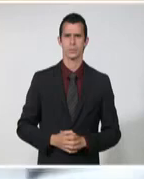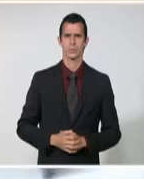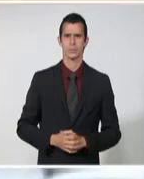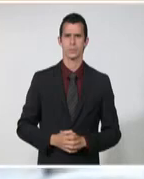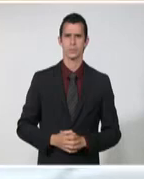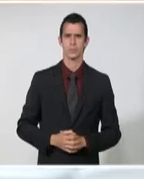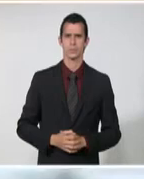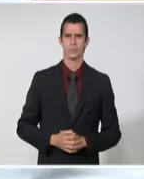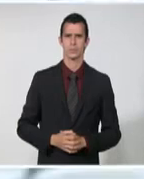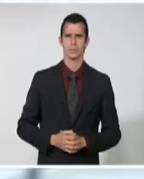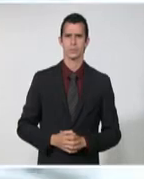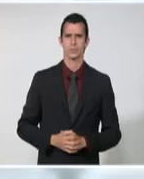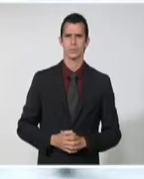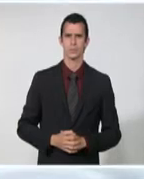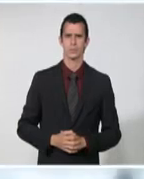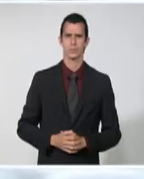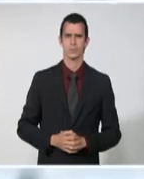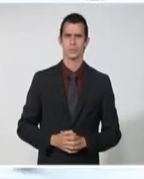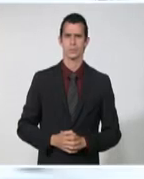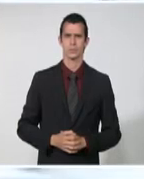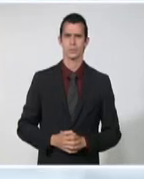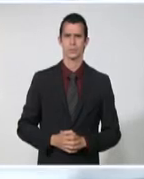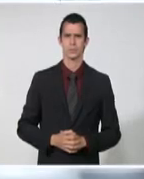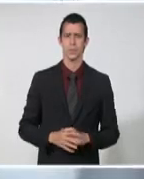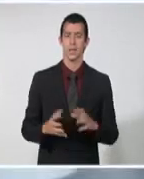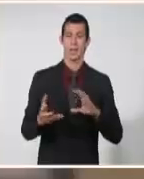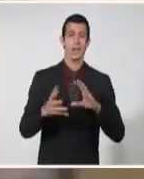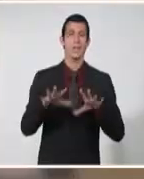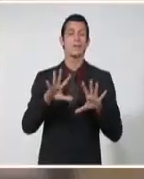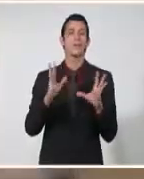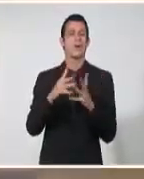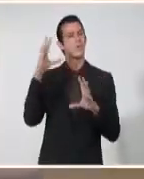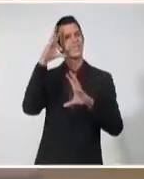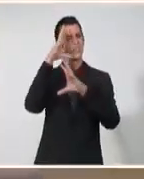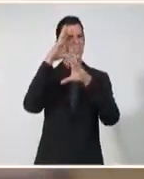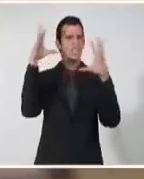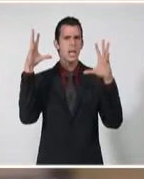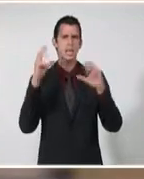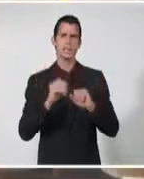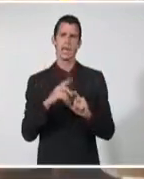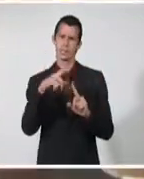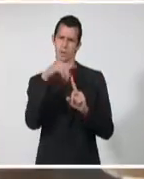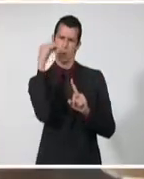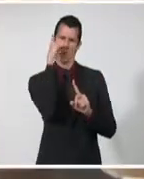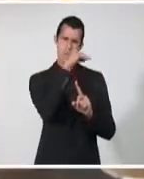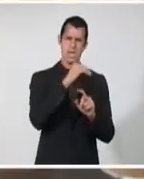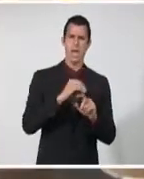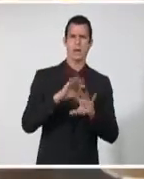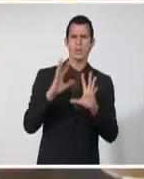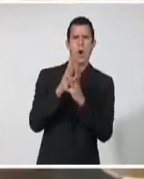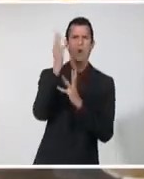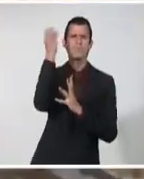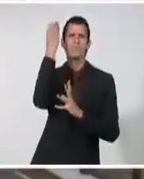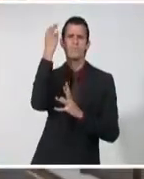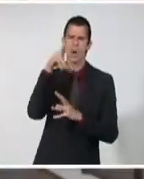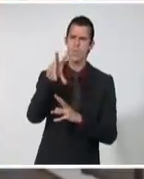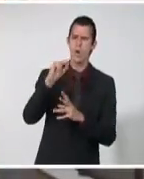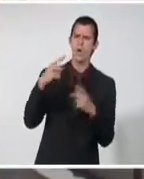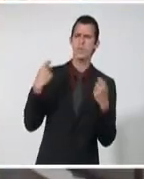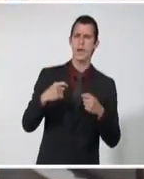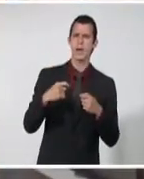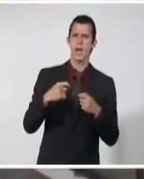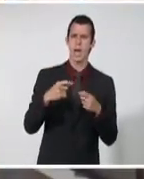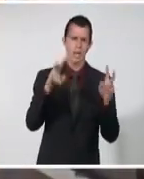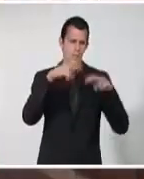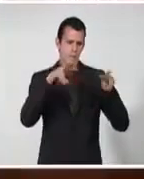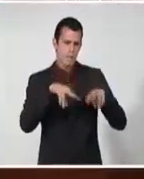La ciencia, la tecnología y la innovación tienen el desafío de seguir conectando con los diversos sectores de la economía. Cómo desde el partido